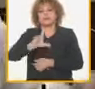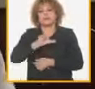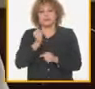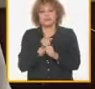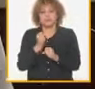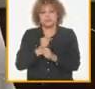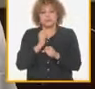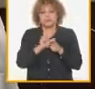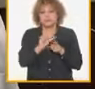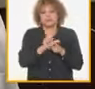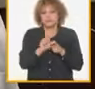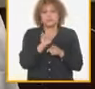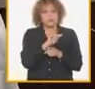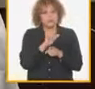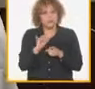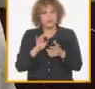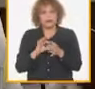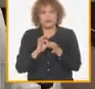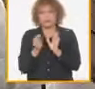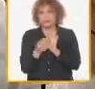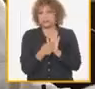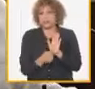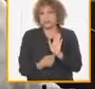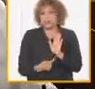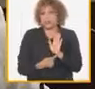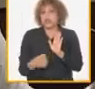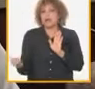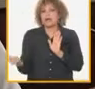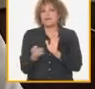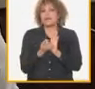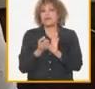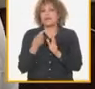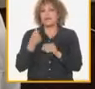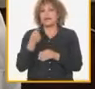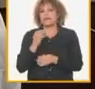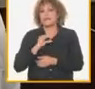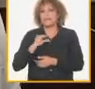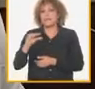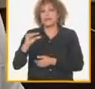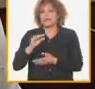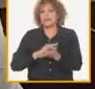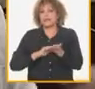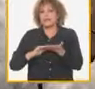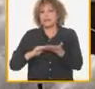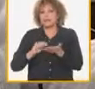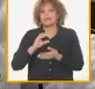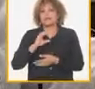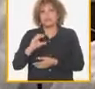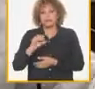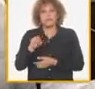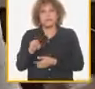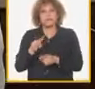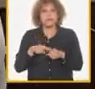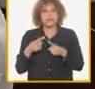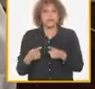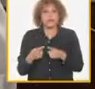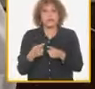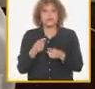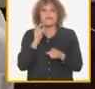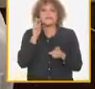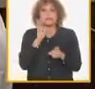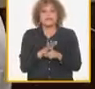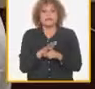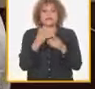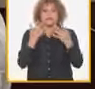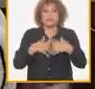ya también está en la gaceta se han aprobado créditos a través de la banca de fomento para las producciones